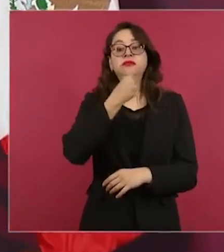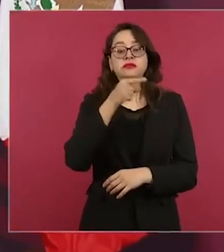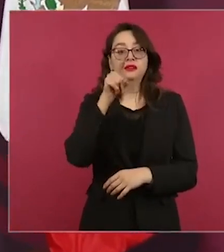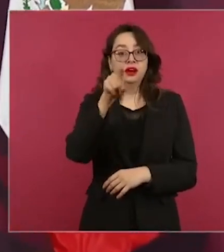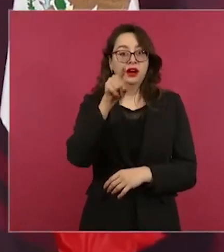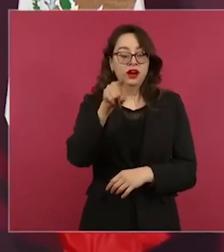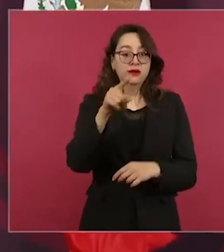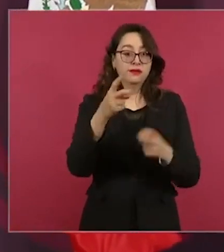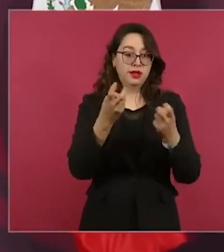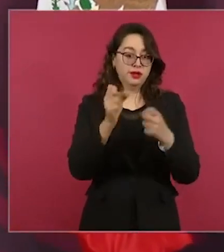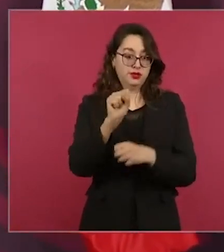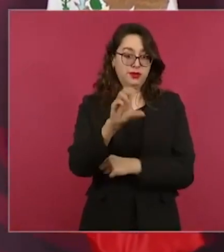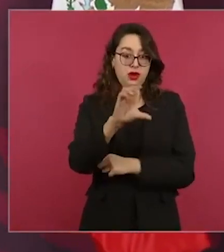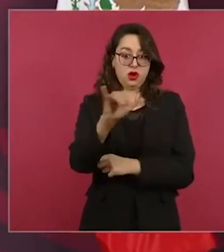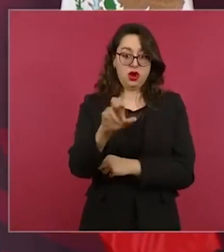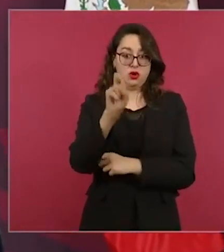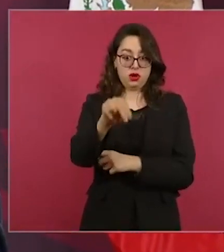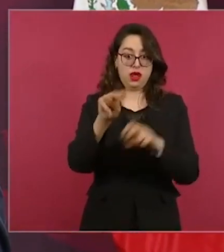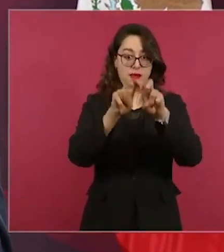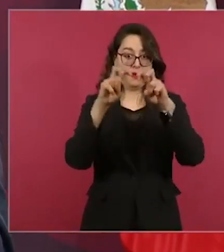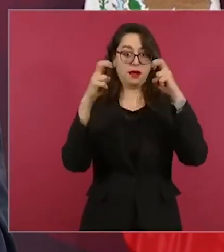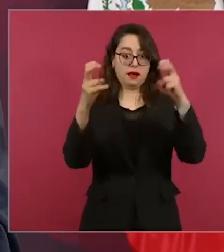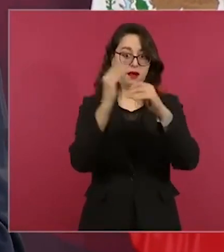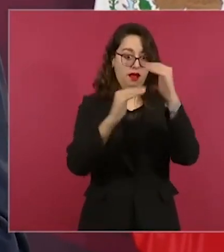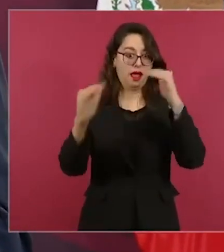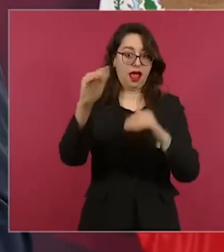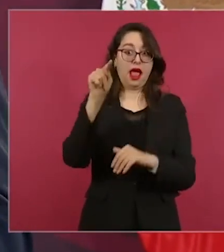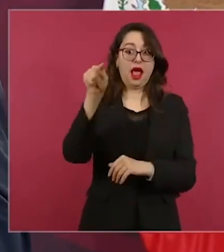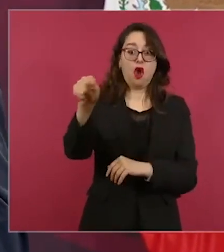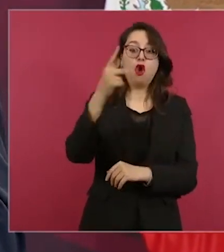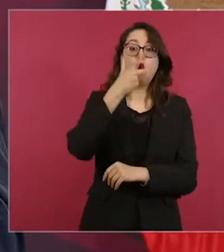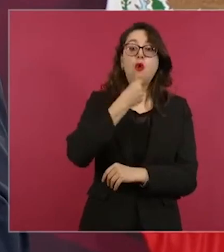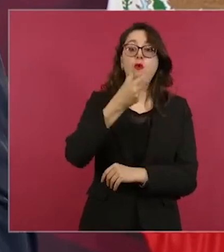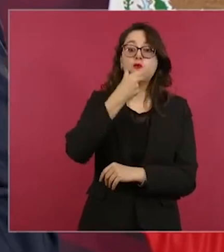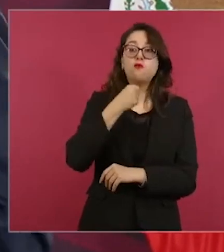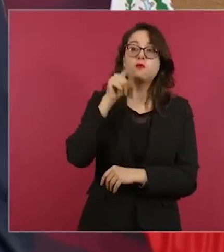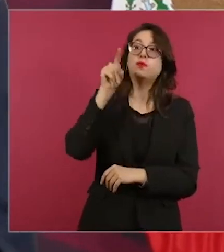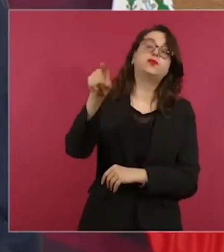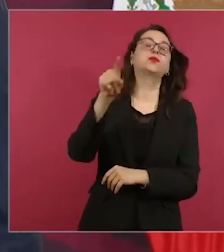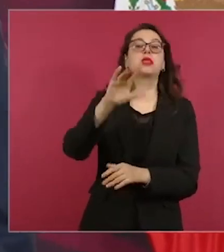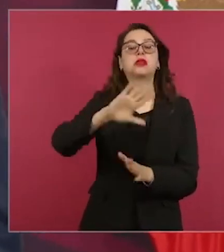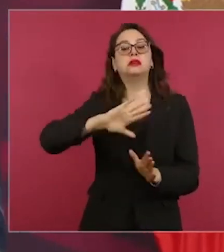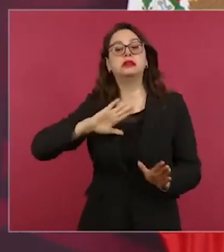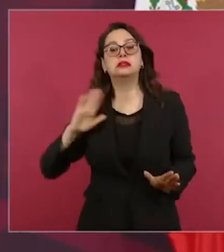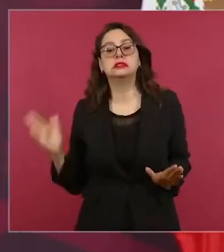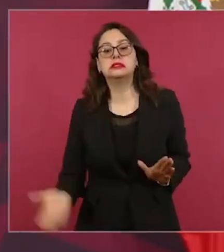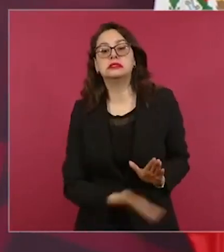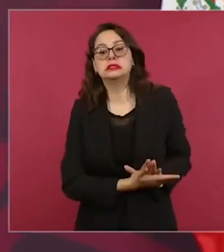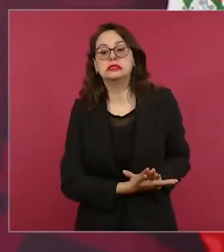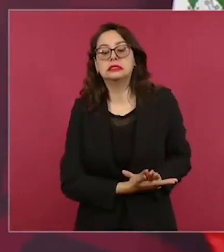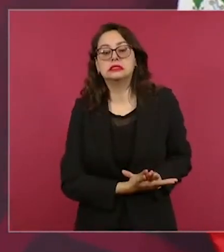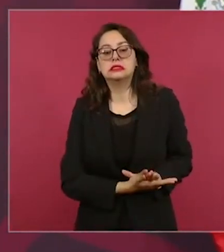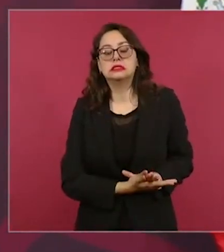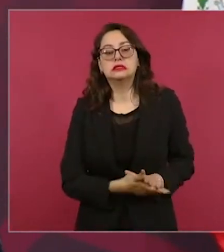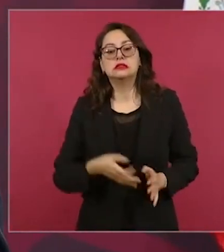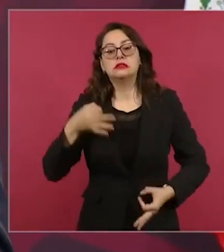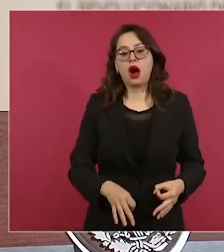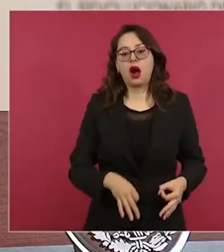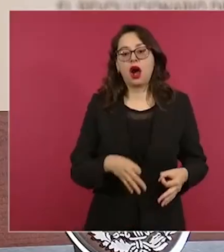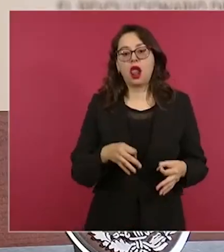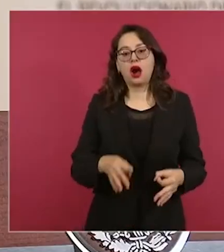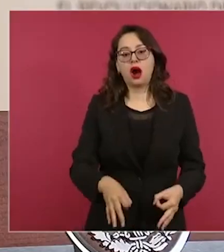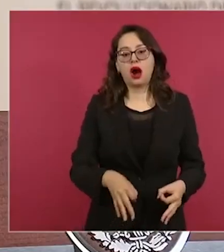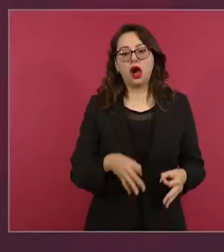que mantuvo 10 meses guardado el expediente